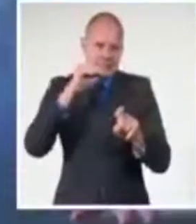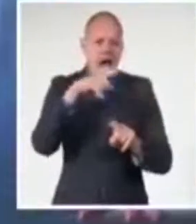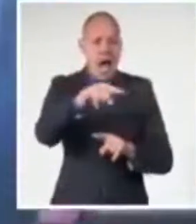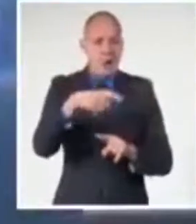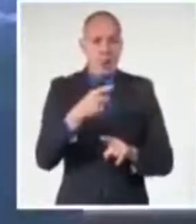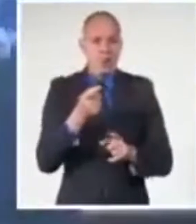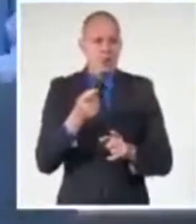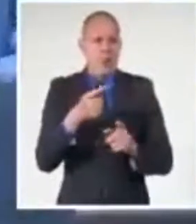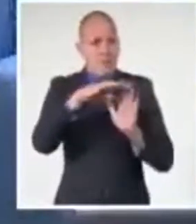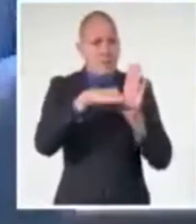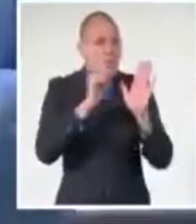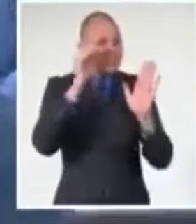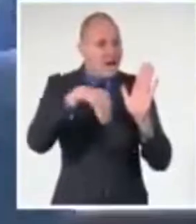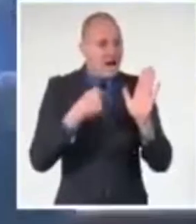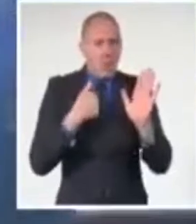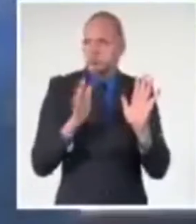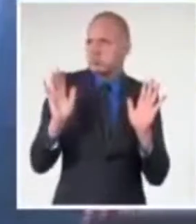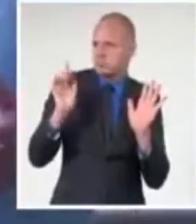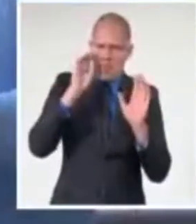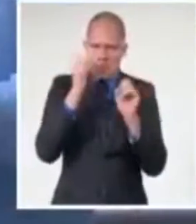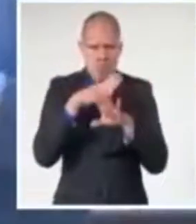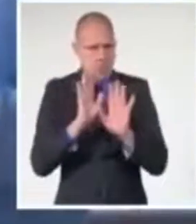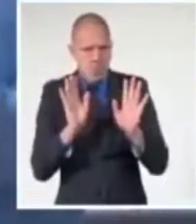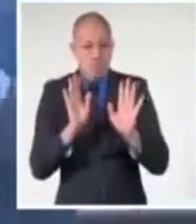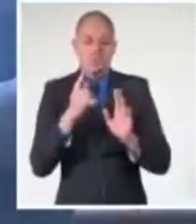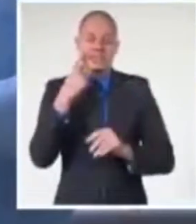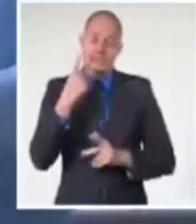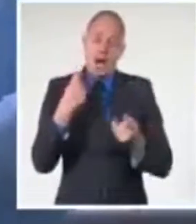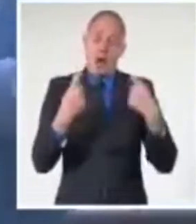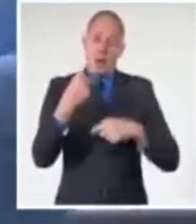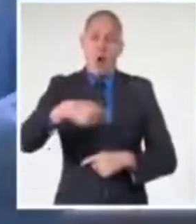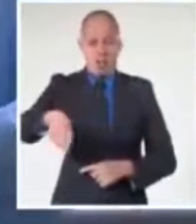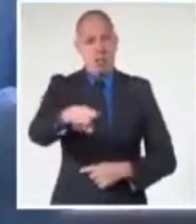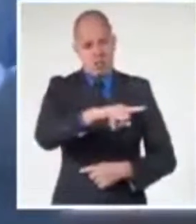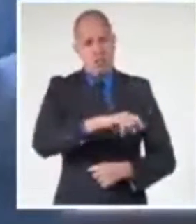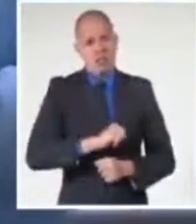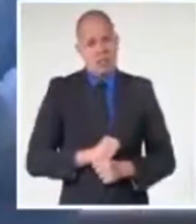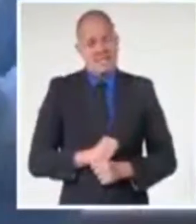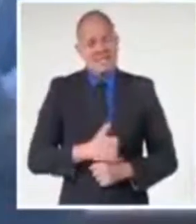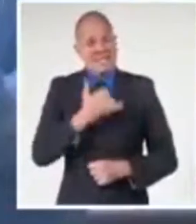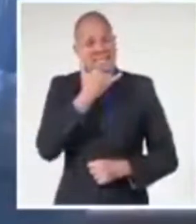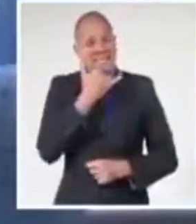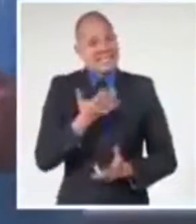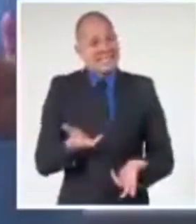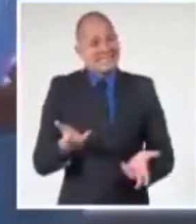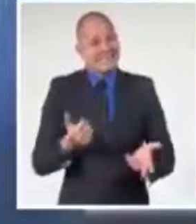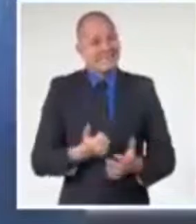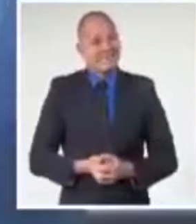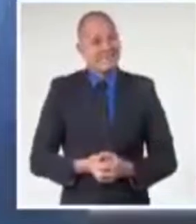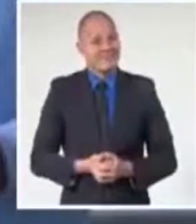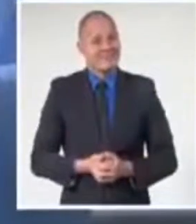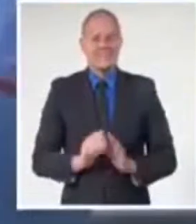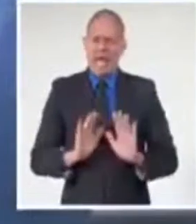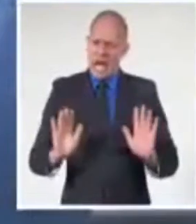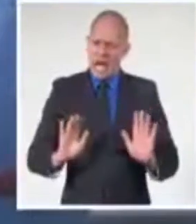las medidas aprobadas, no llega con la suficiente agilidad y comprensión a la base productiva. Eso de alguna manera ha afectado también. Pero se ha